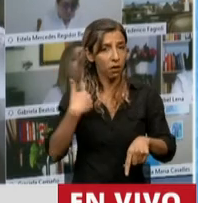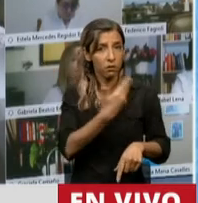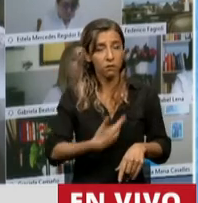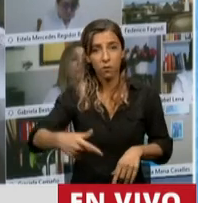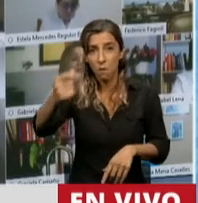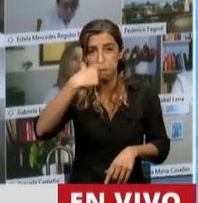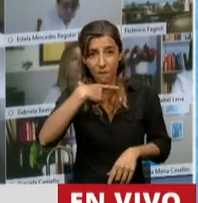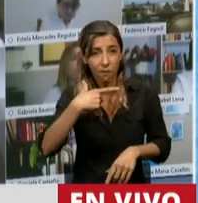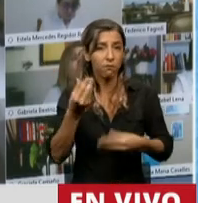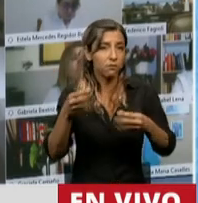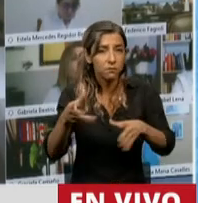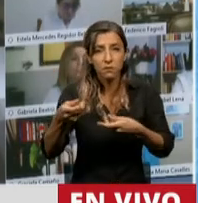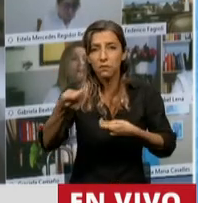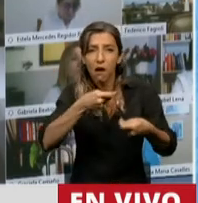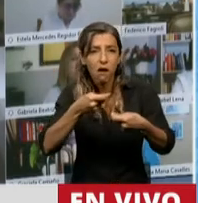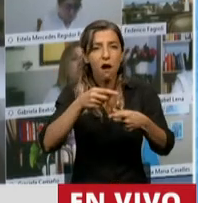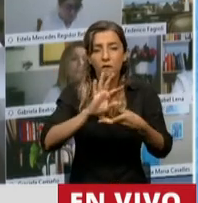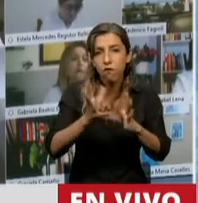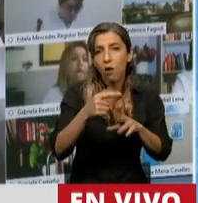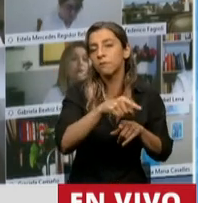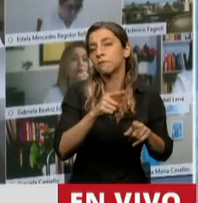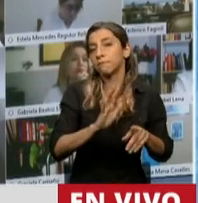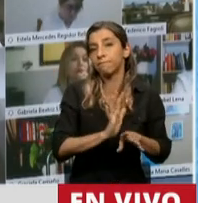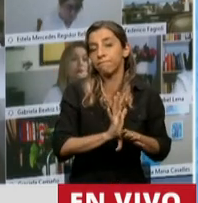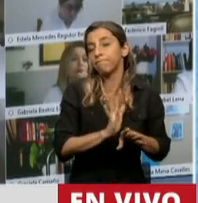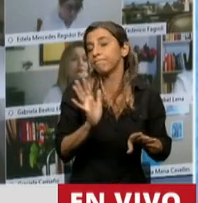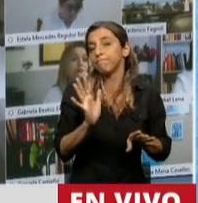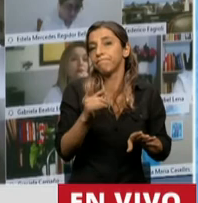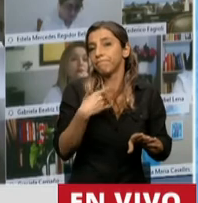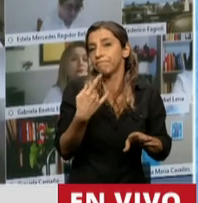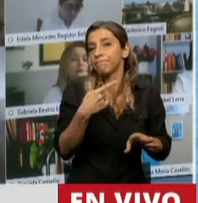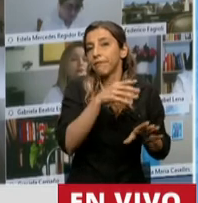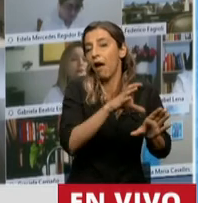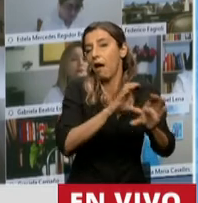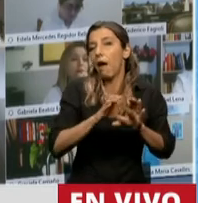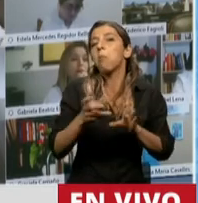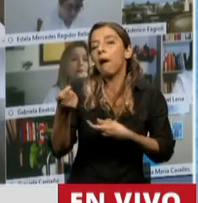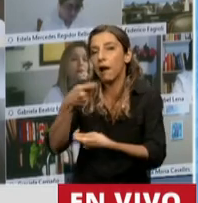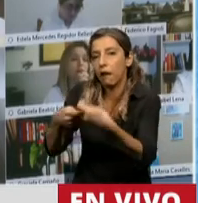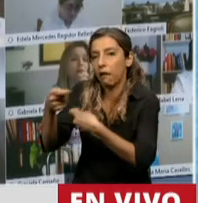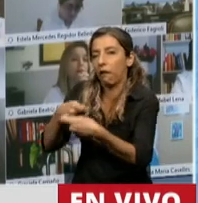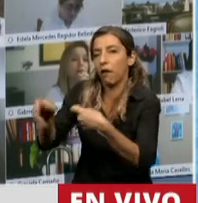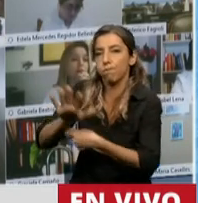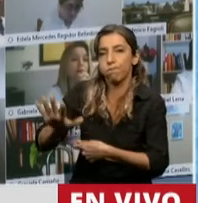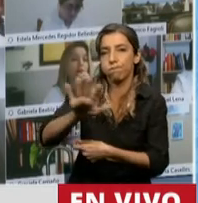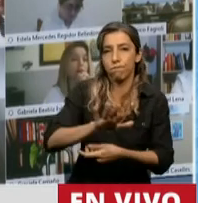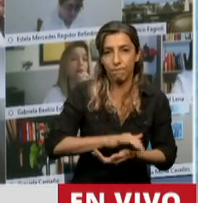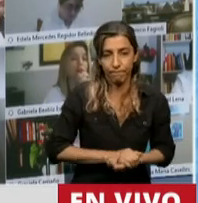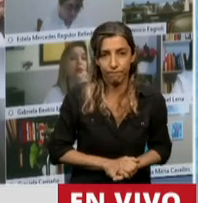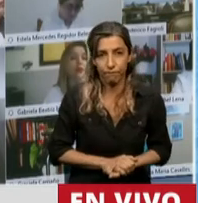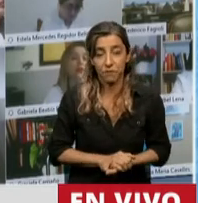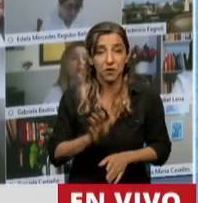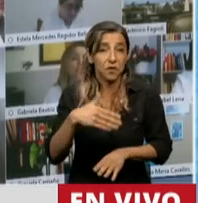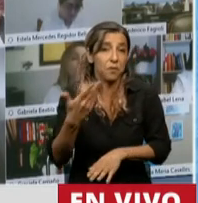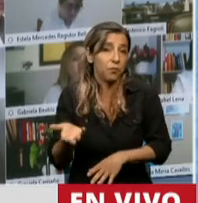con criterio político-electoral como fuente de oscuros negocios. Dicuándola con el